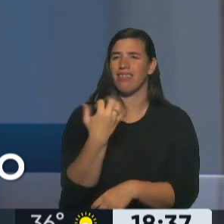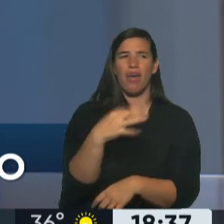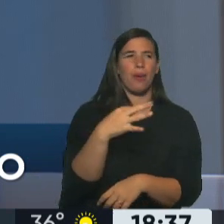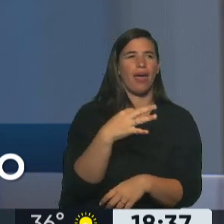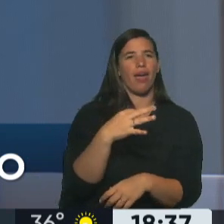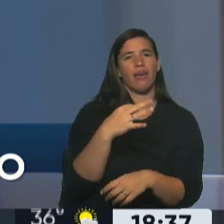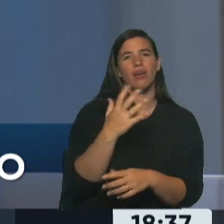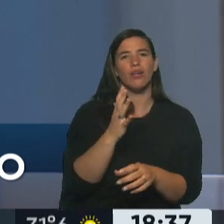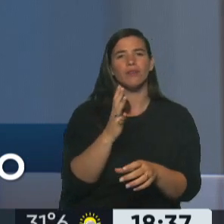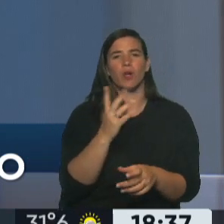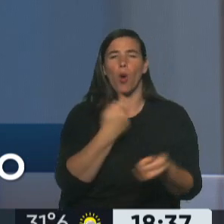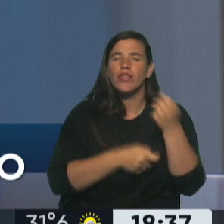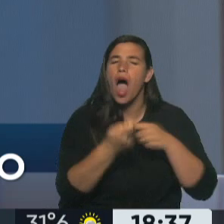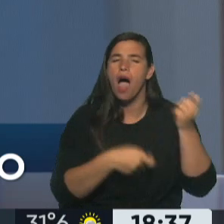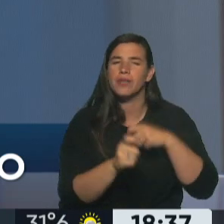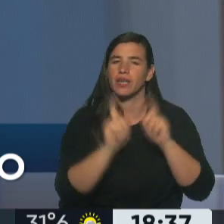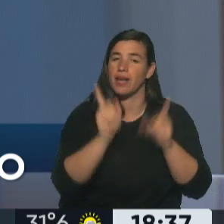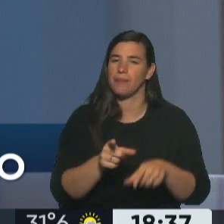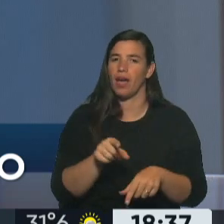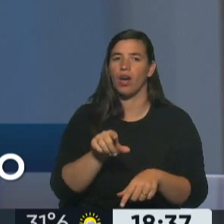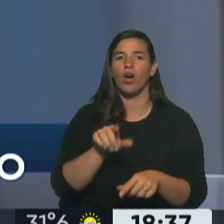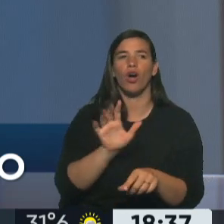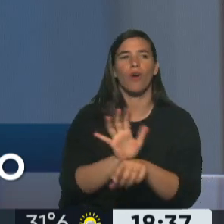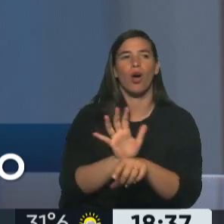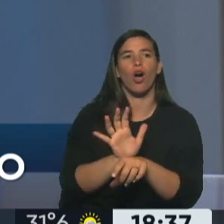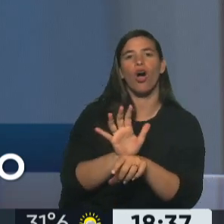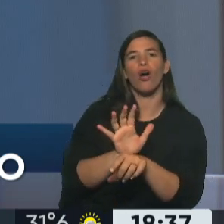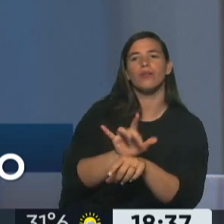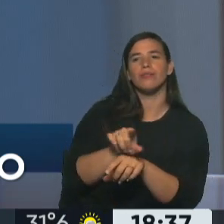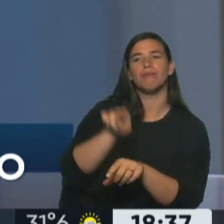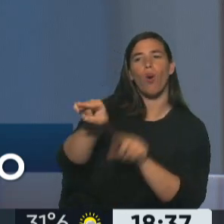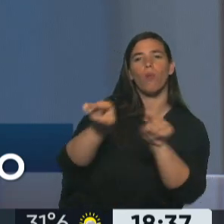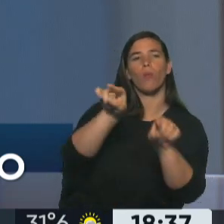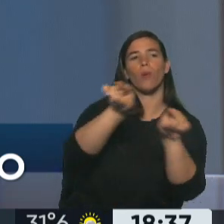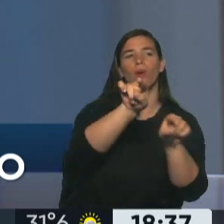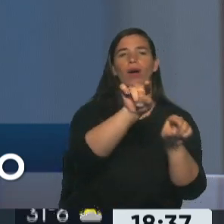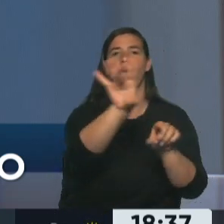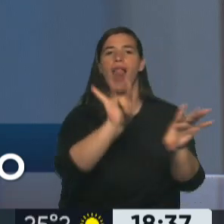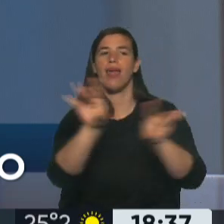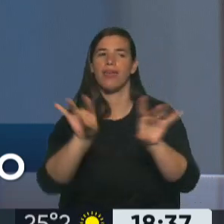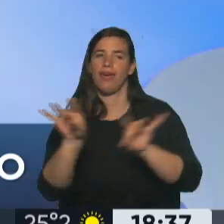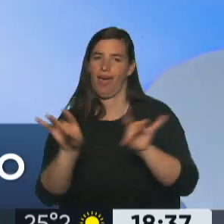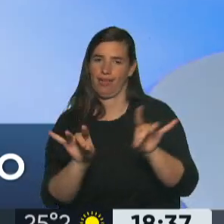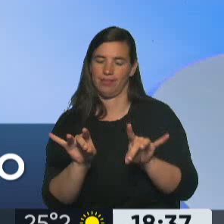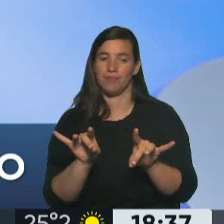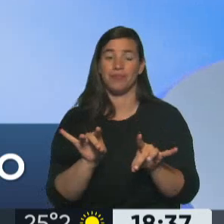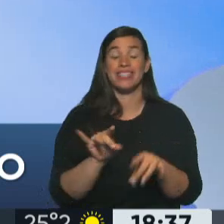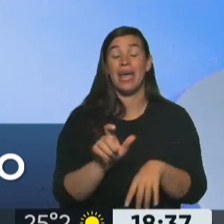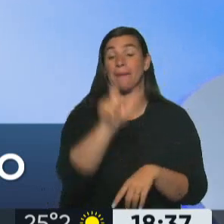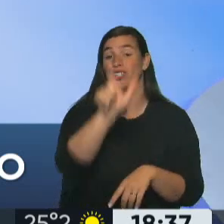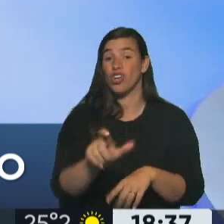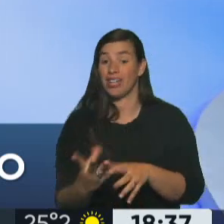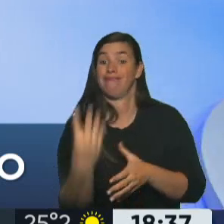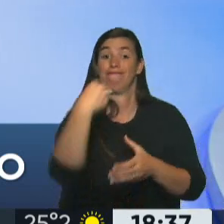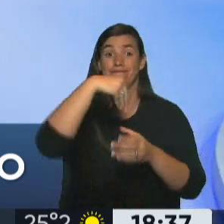elección. Todavía, dentro de lo que es el trastorno del espectro autista, quienes llegan a estar insertos en el ámbito laboral son aquellos que tienen